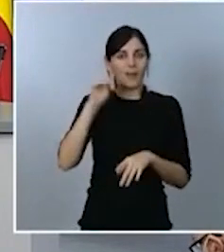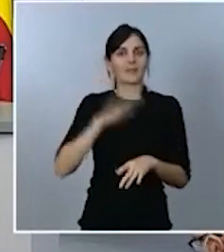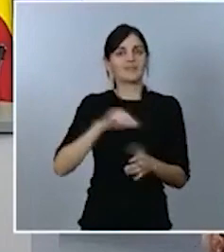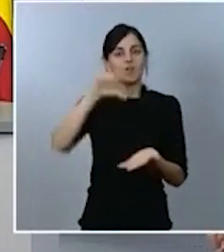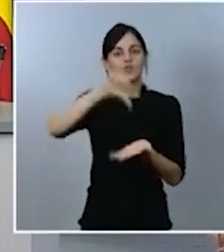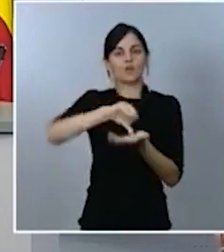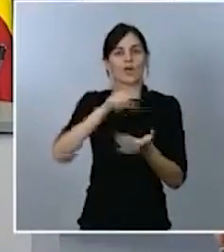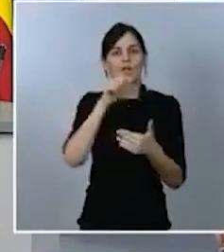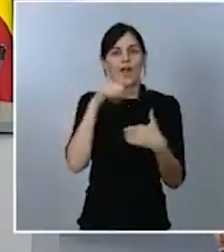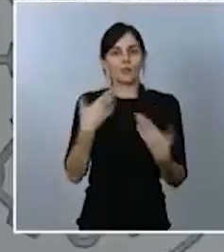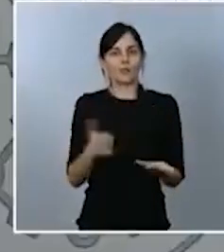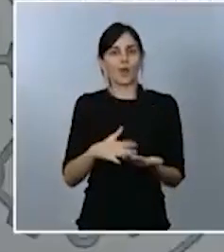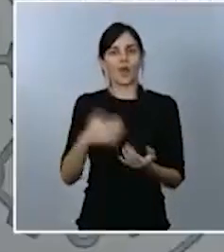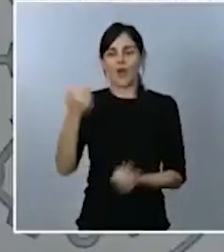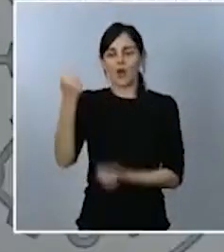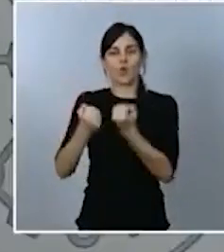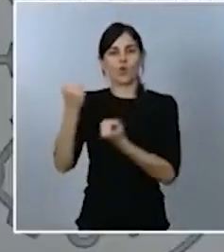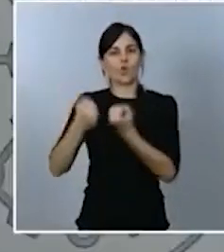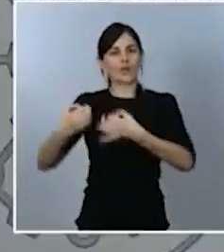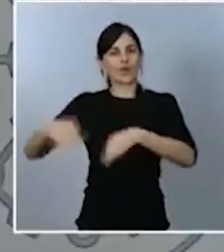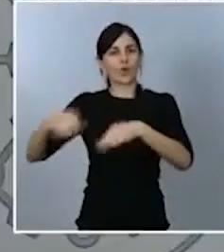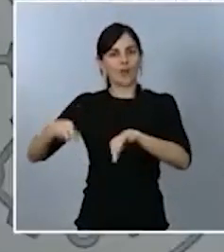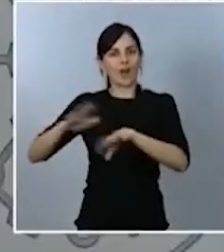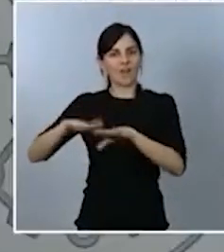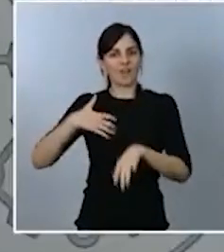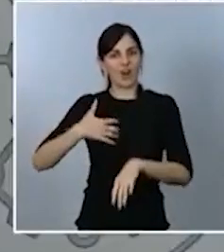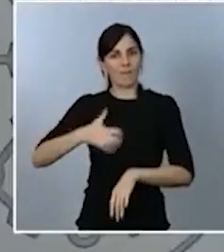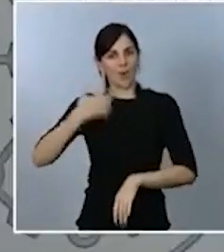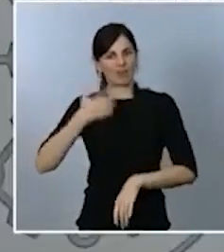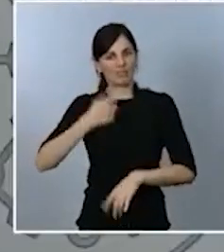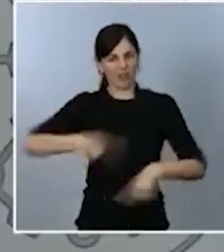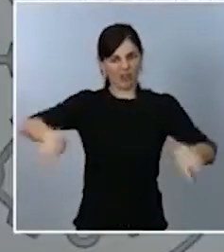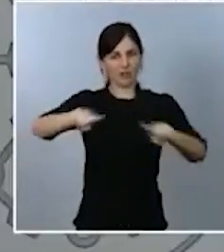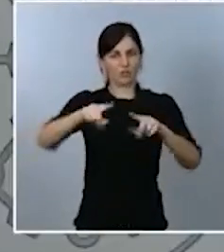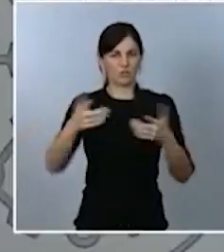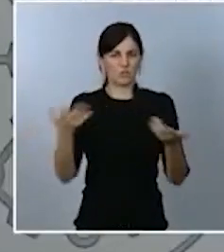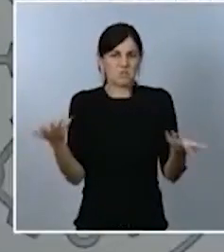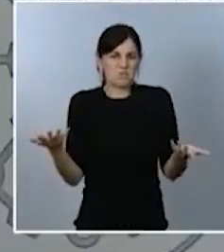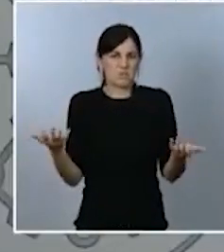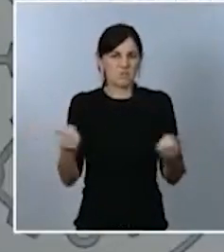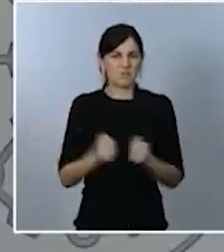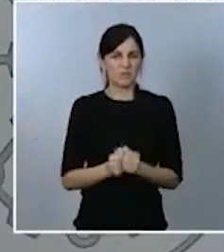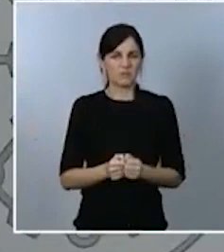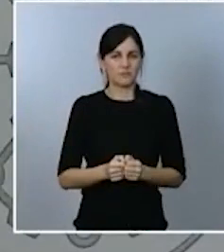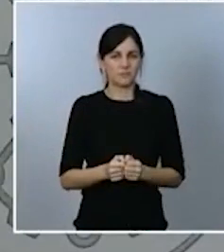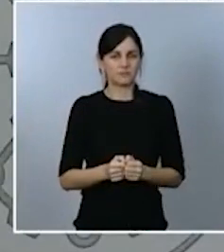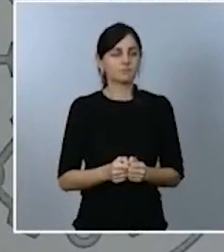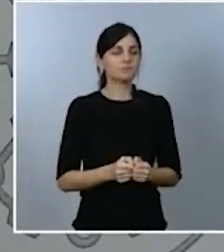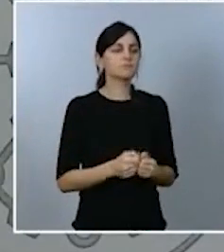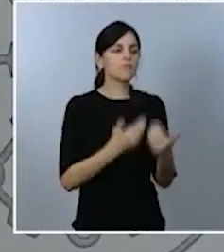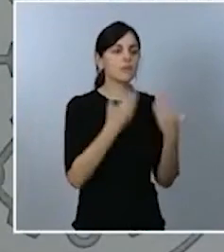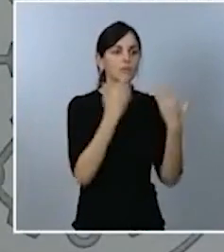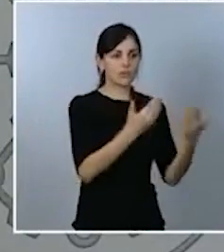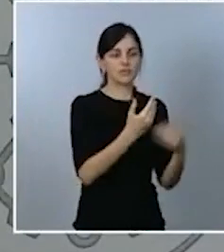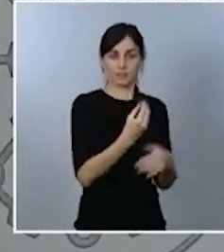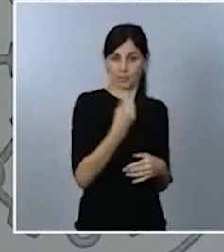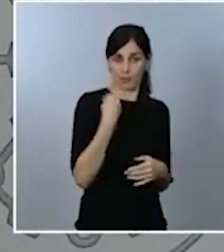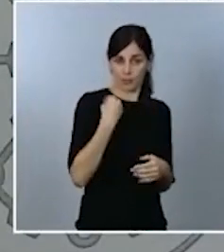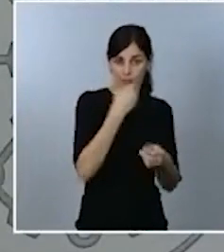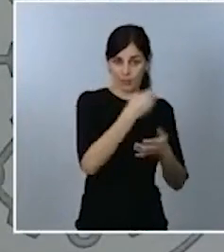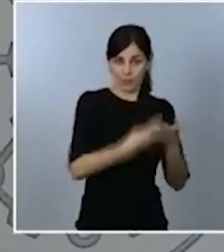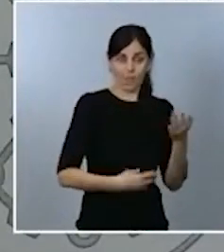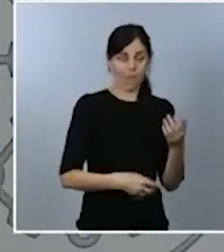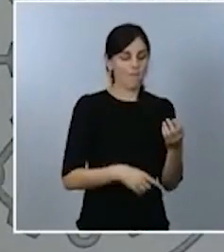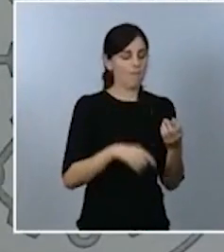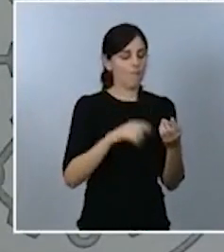Sí, muchas gracias, May, por las cuestiones. Empezando por la primera, pues lo he dicho en mi intervención, mañana y el